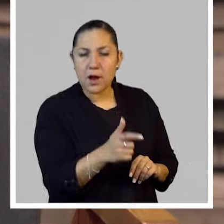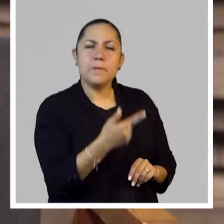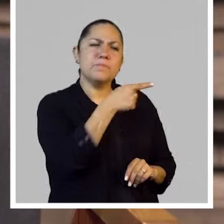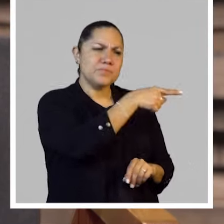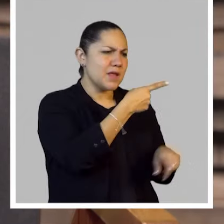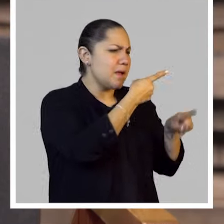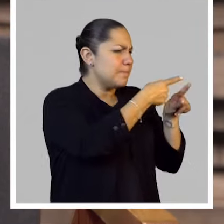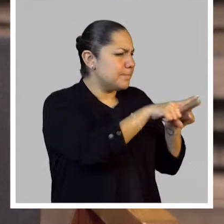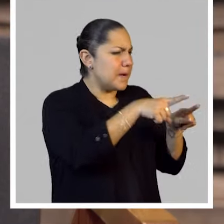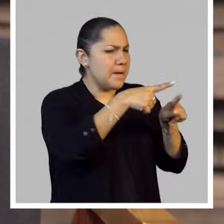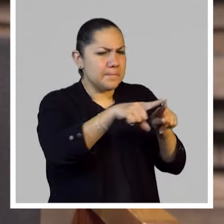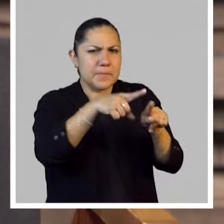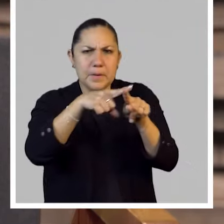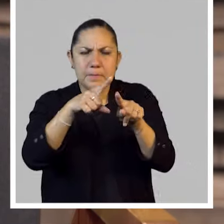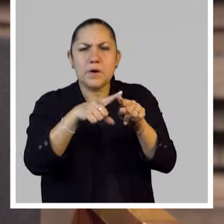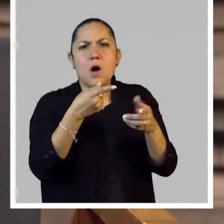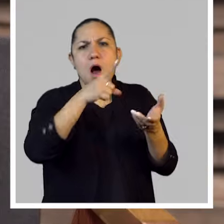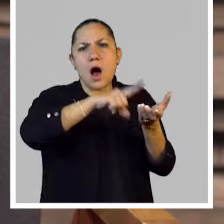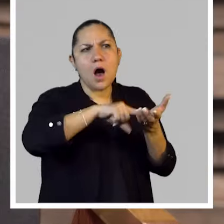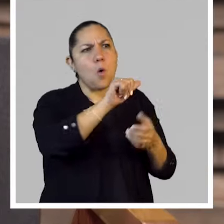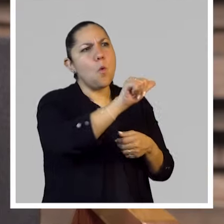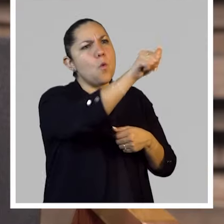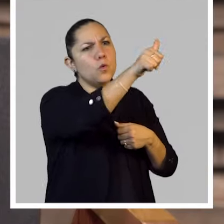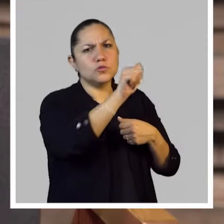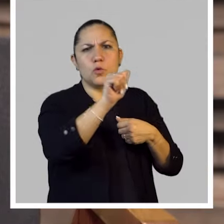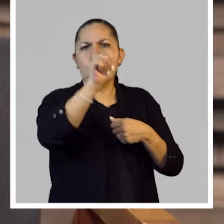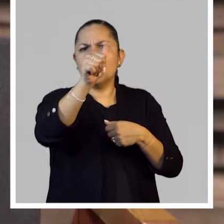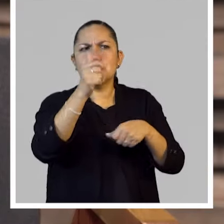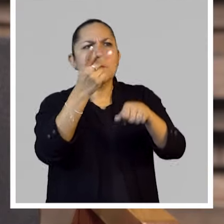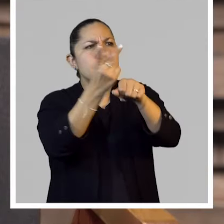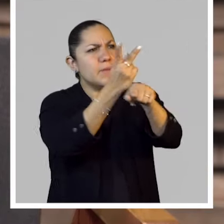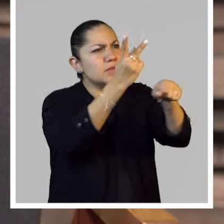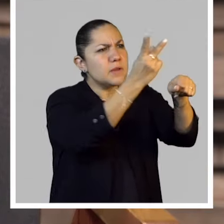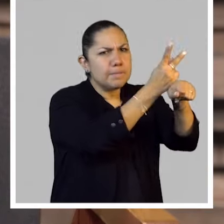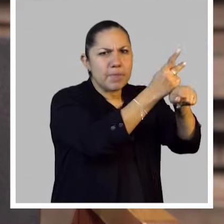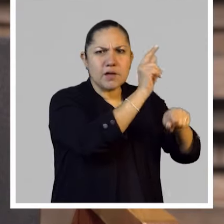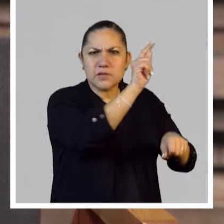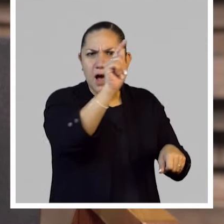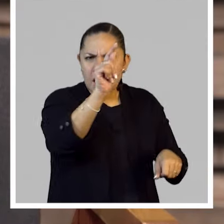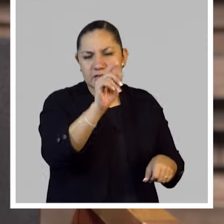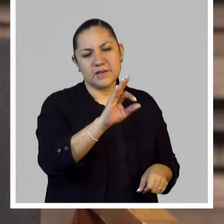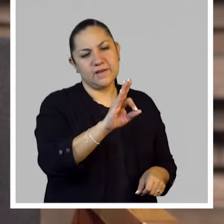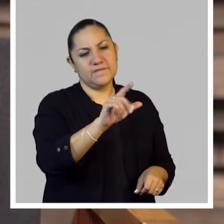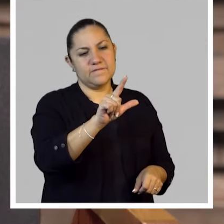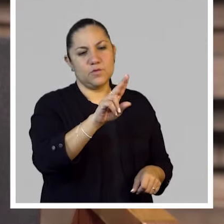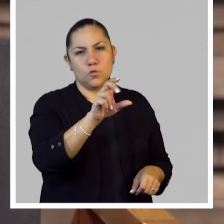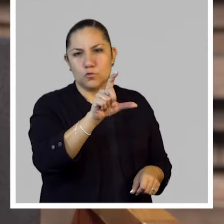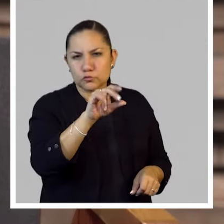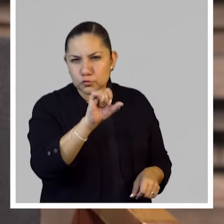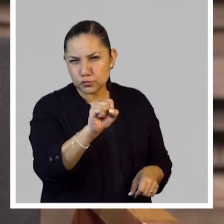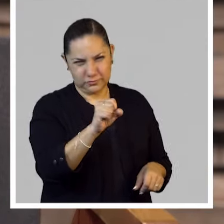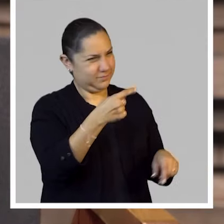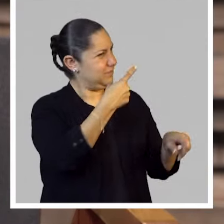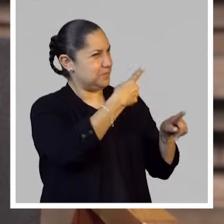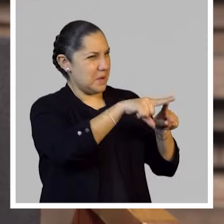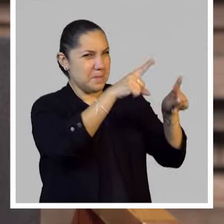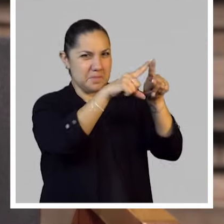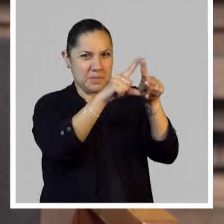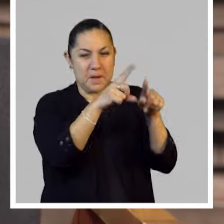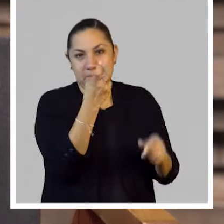ciertas tendencias que se estaban dando en otras partes del mundo como El Fluxus. Entonces yo creo que todos estos esfuerzos